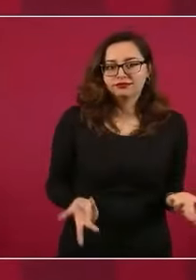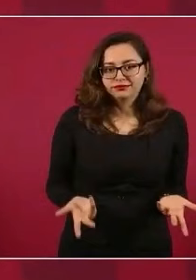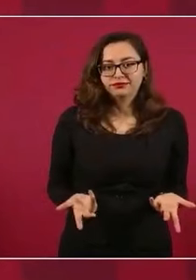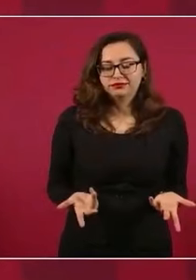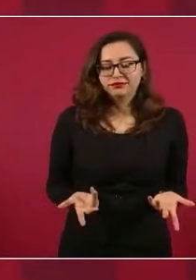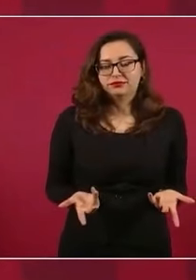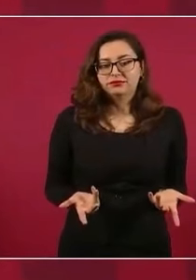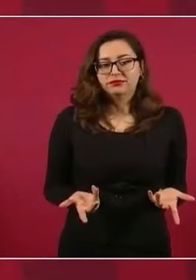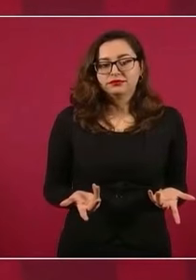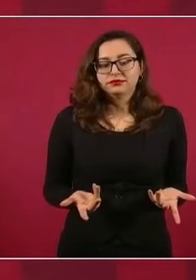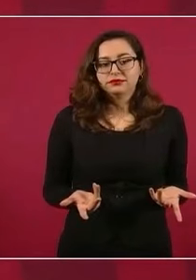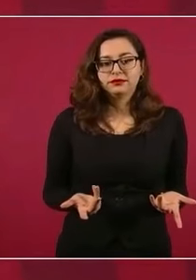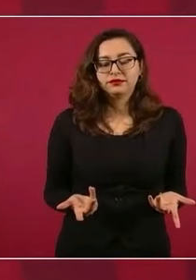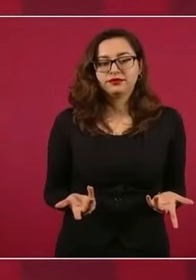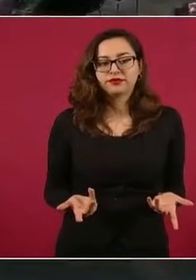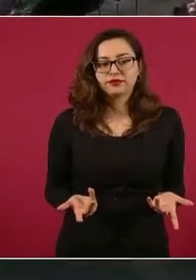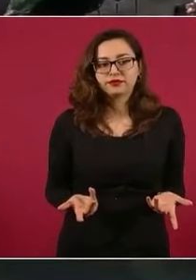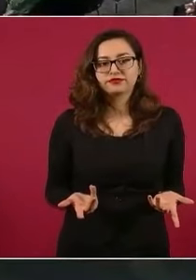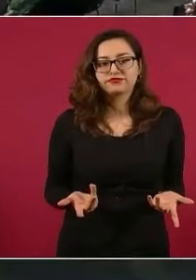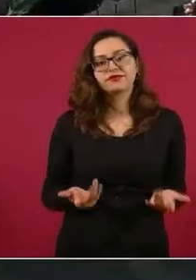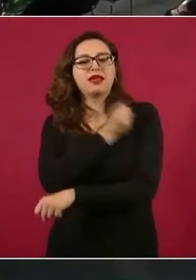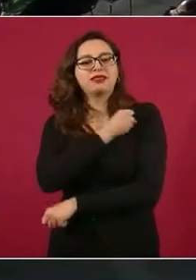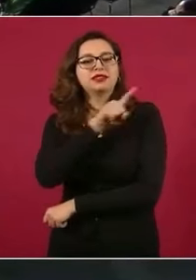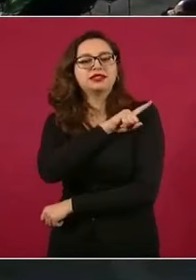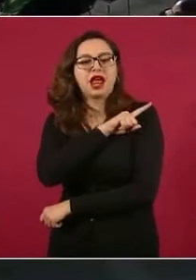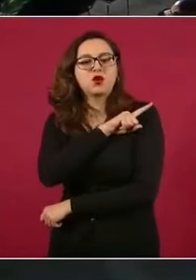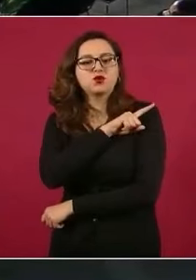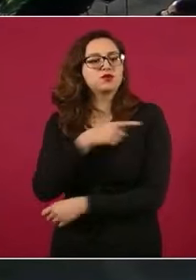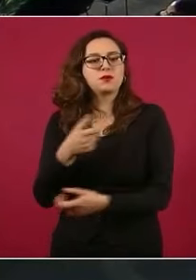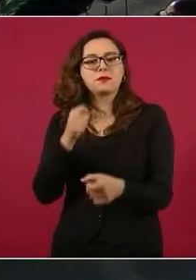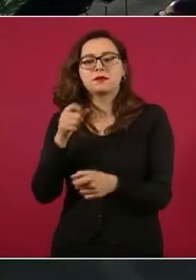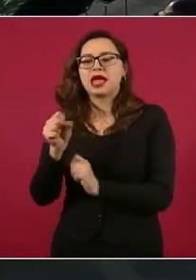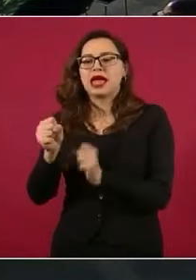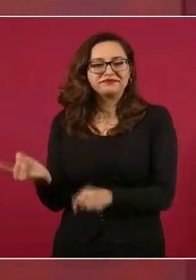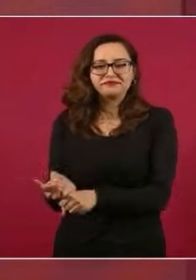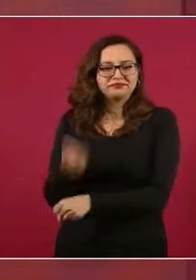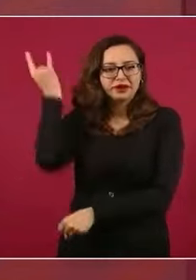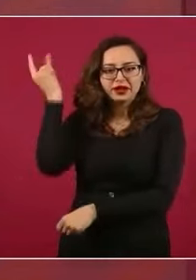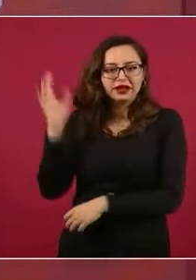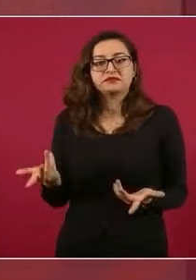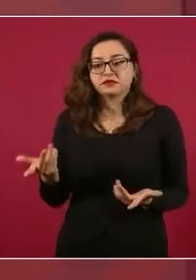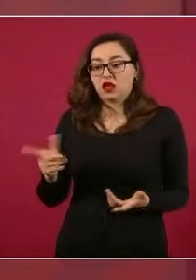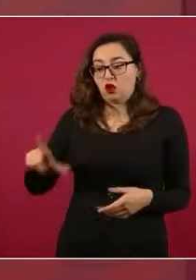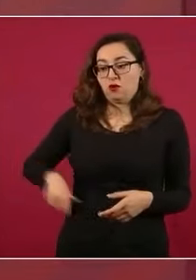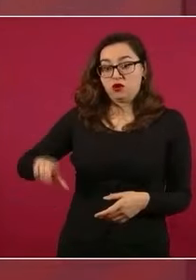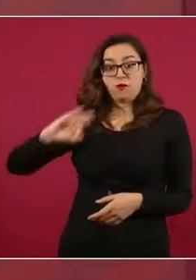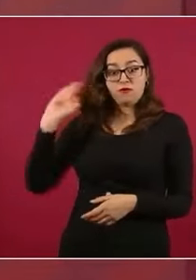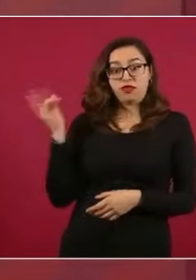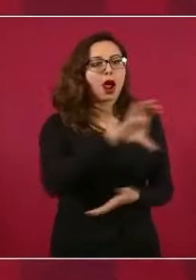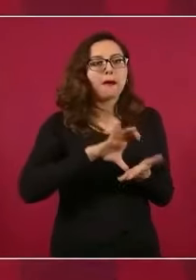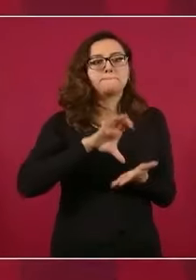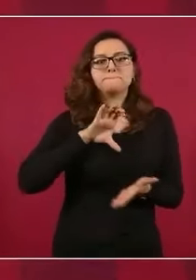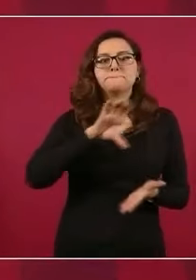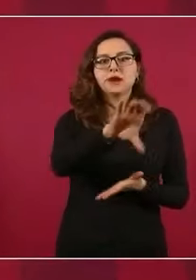sucedía con el llamado seguro popular. Que ni era seguro ni era popular. Que la Federación transfería los